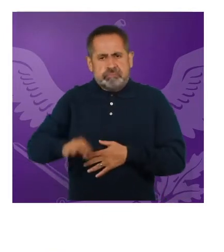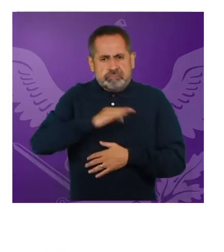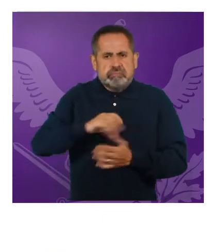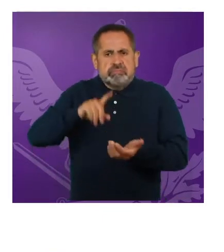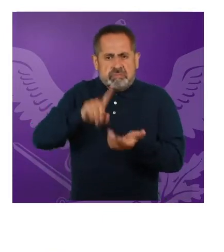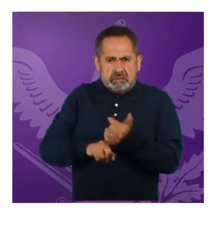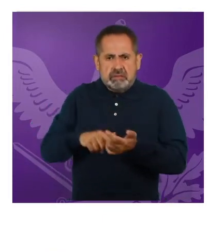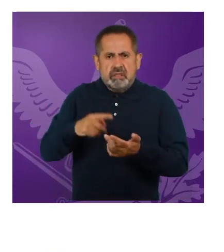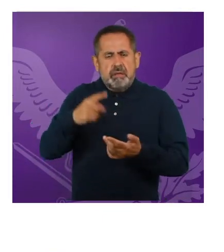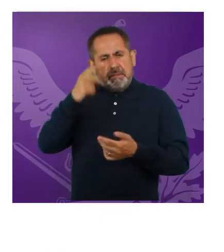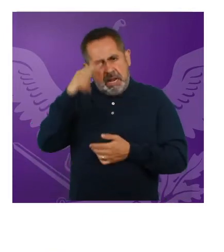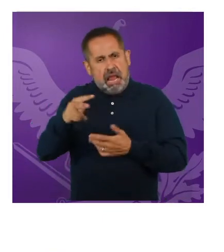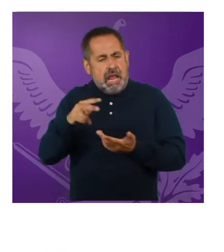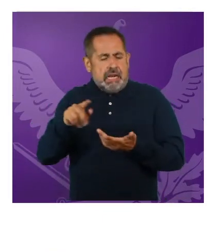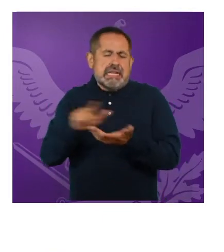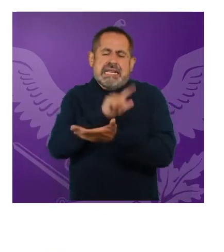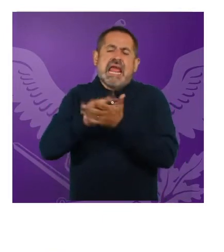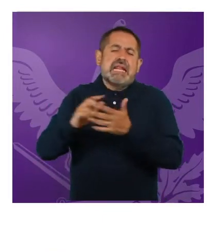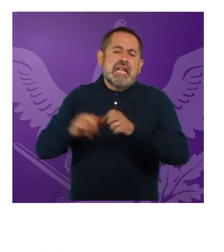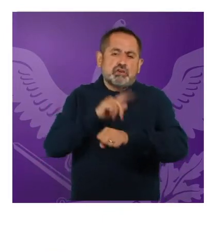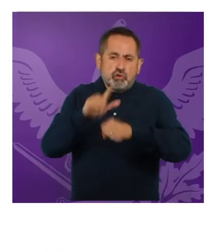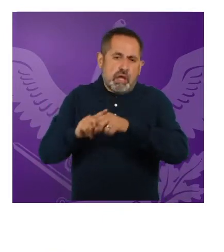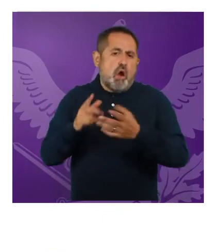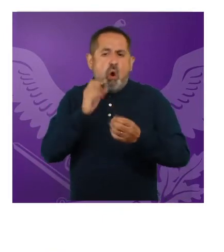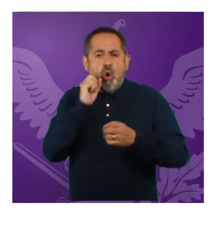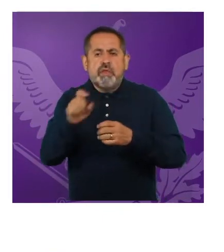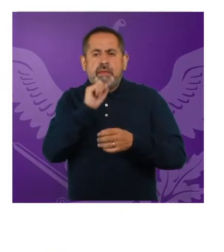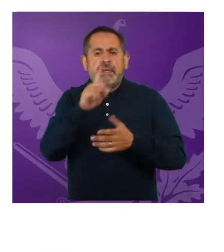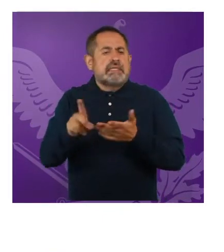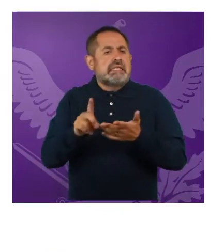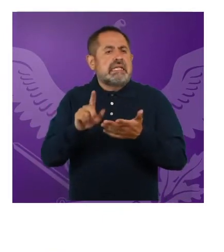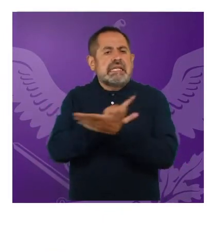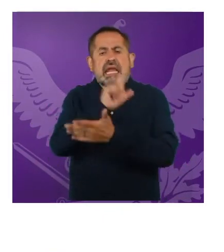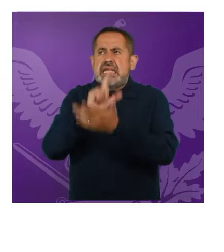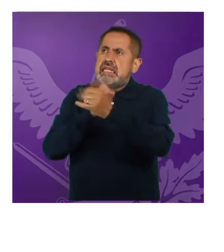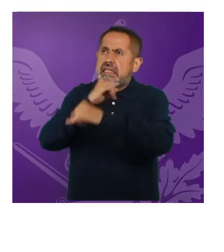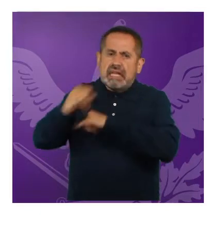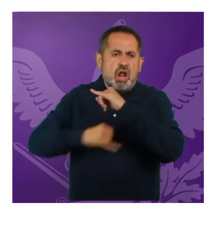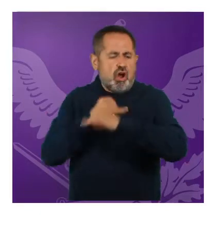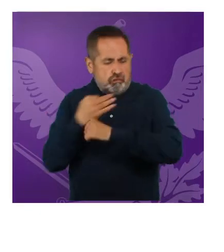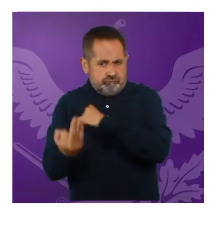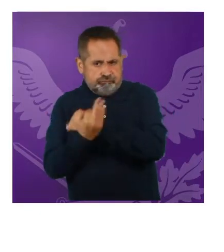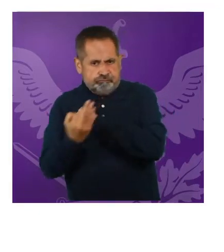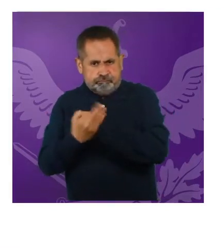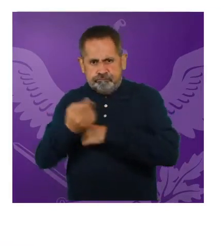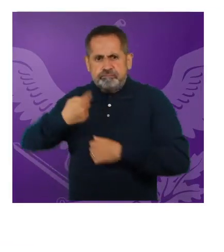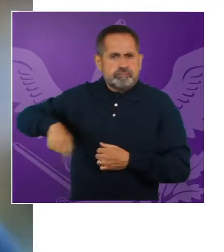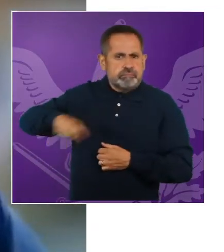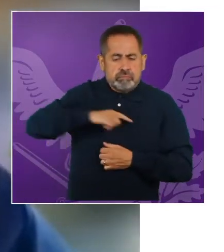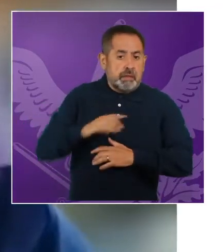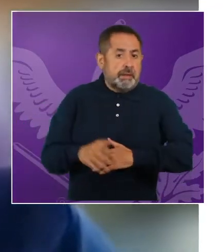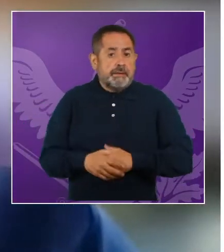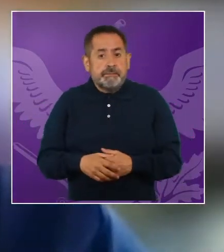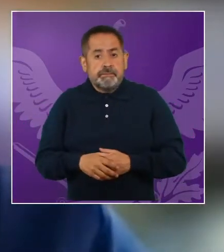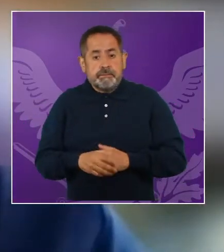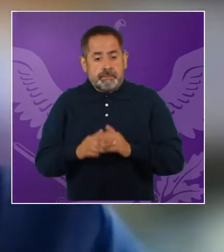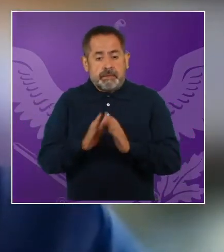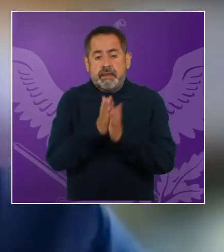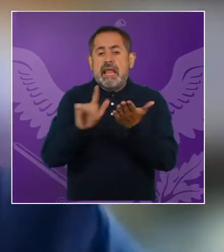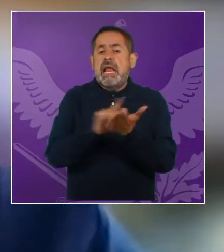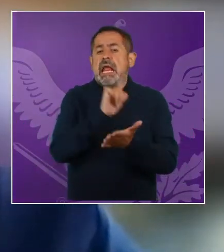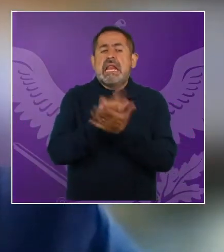una ley, una ley nacional y hasta internacional, ¿no?